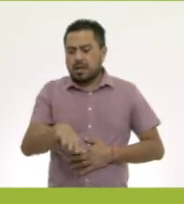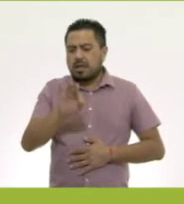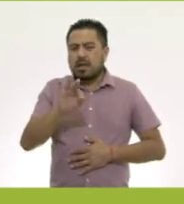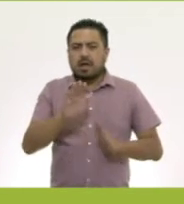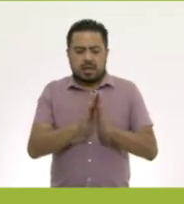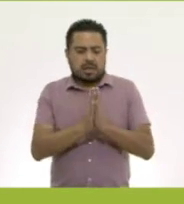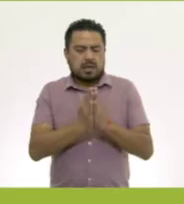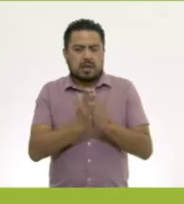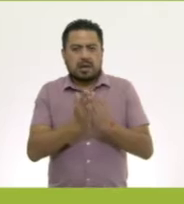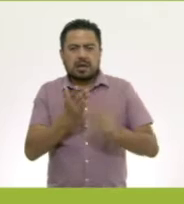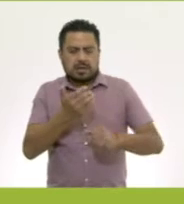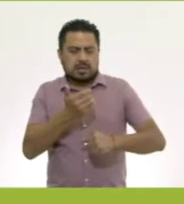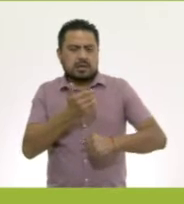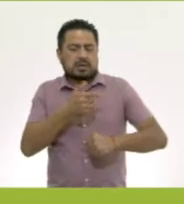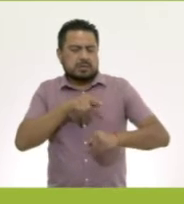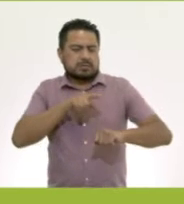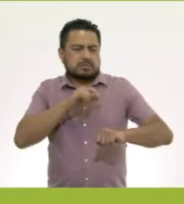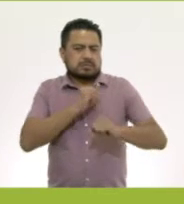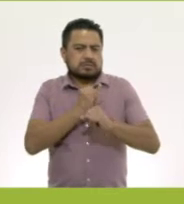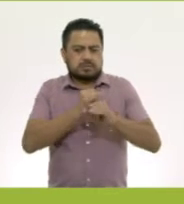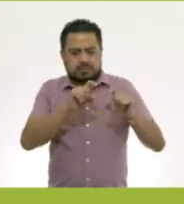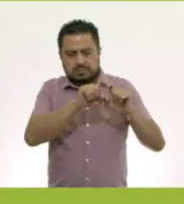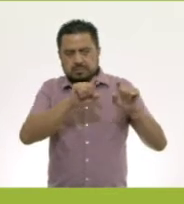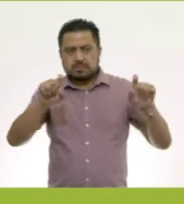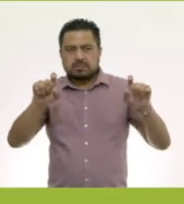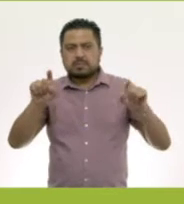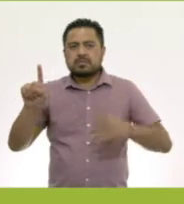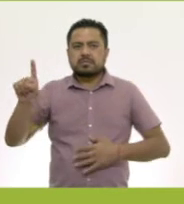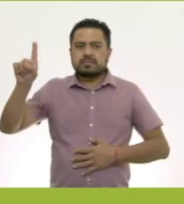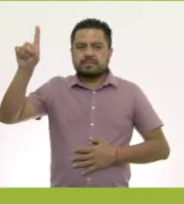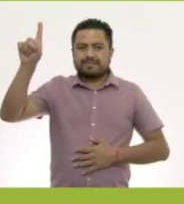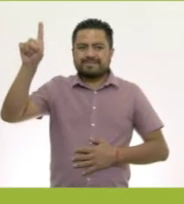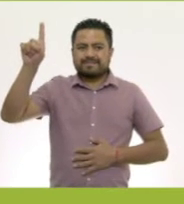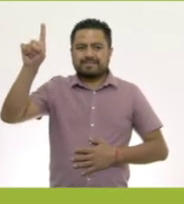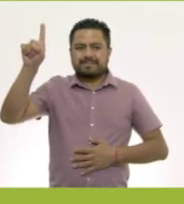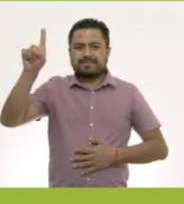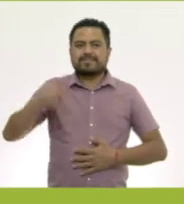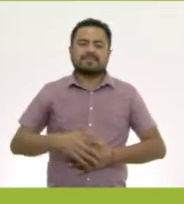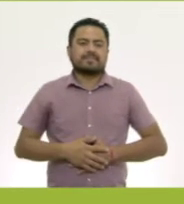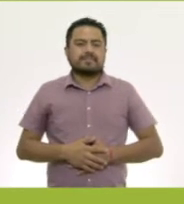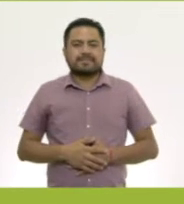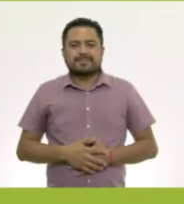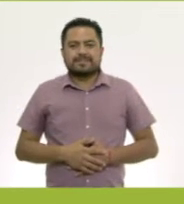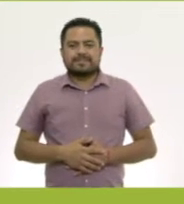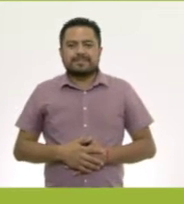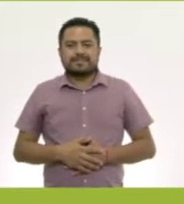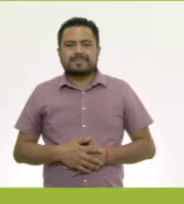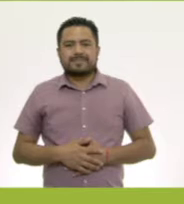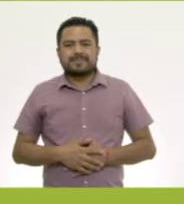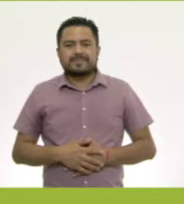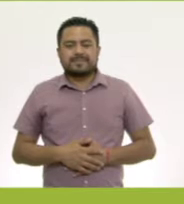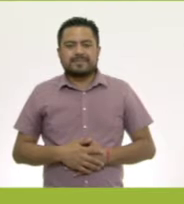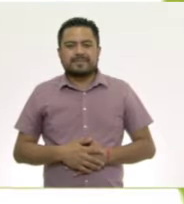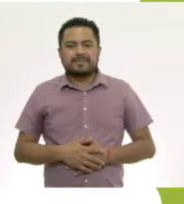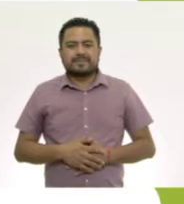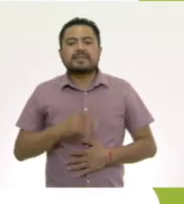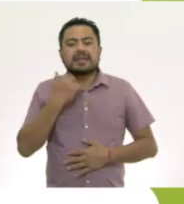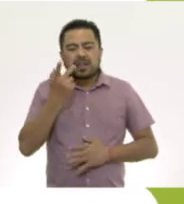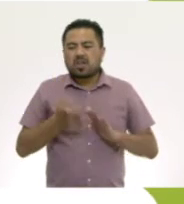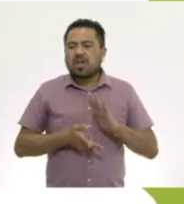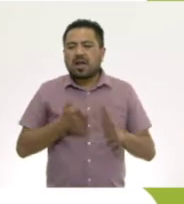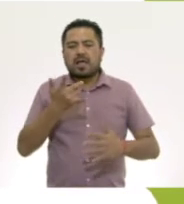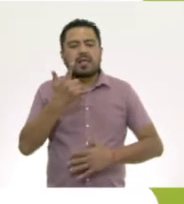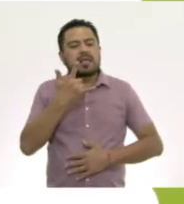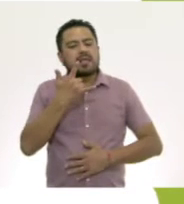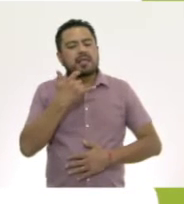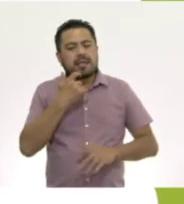el álbum de preescolar en la página con alitec.cep.gov.mx Si quieres